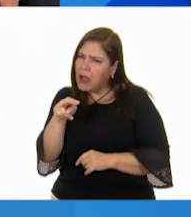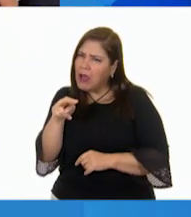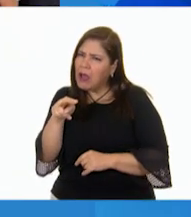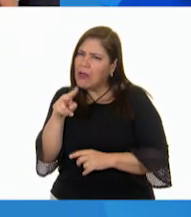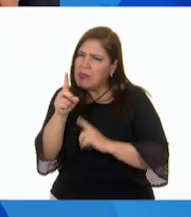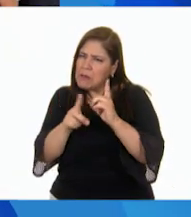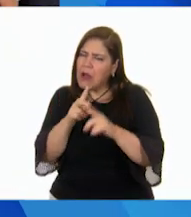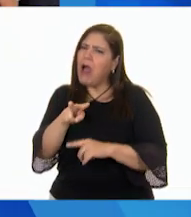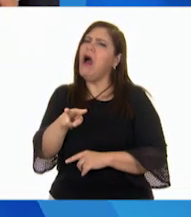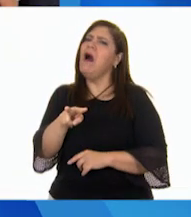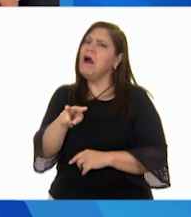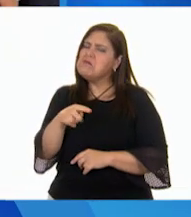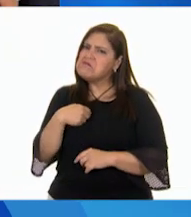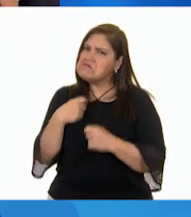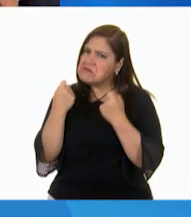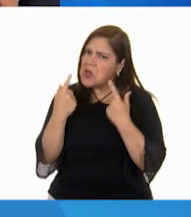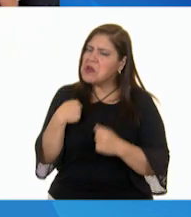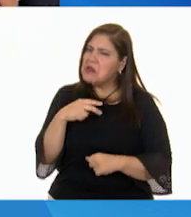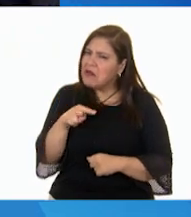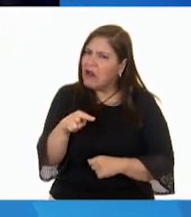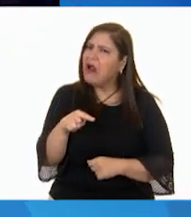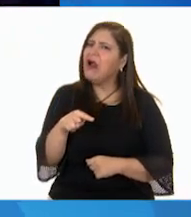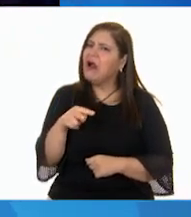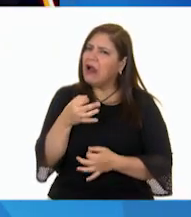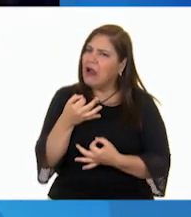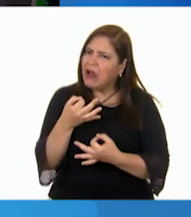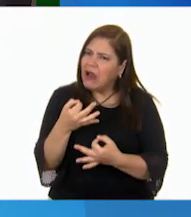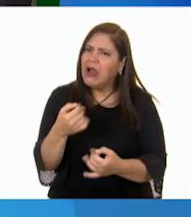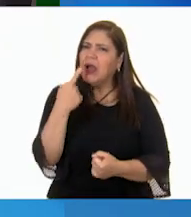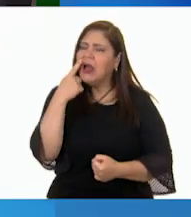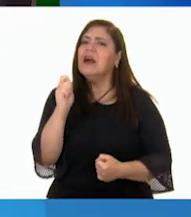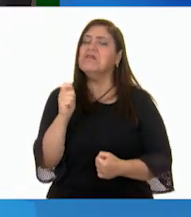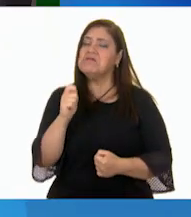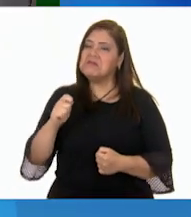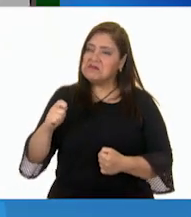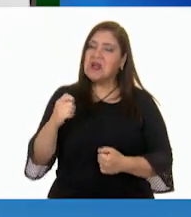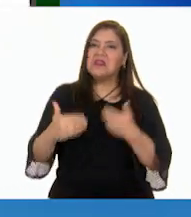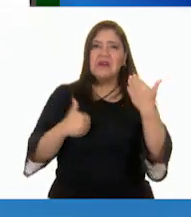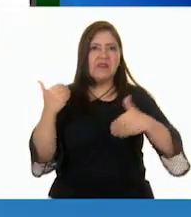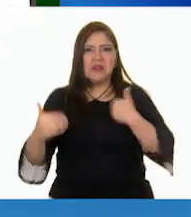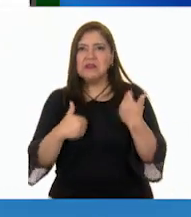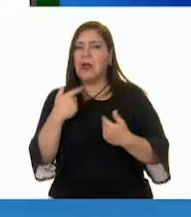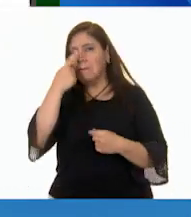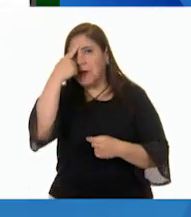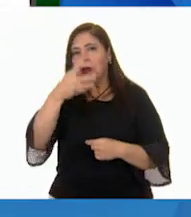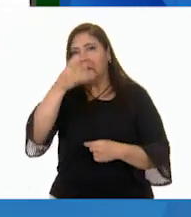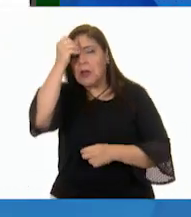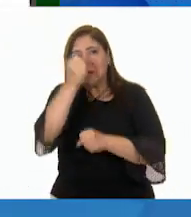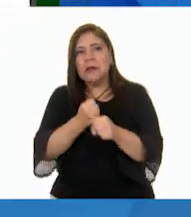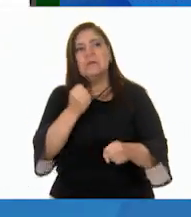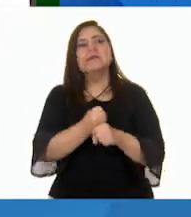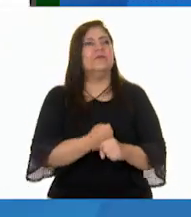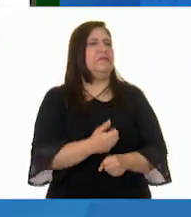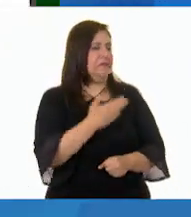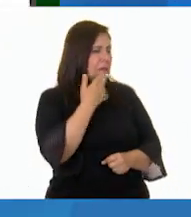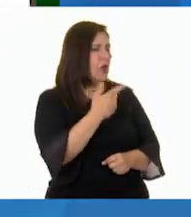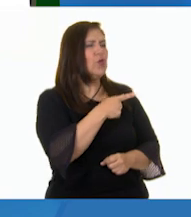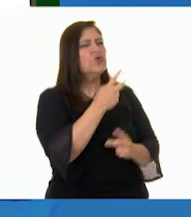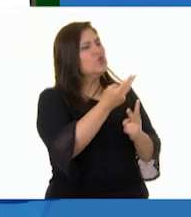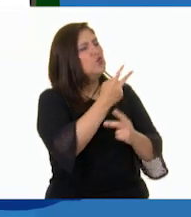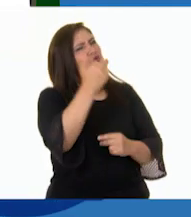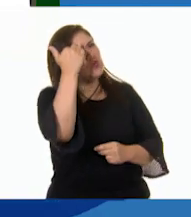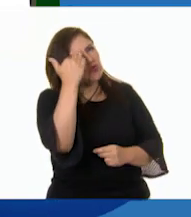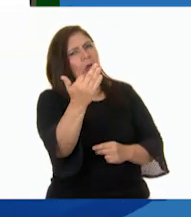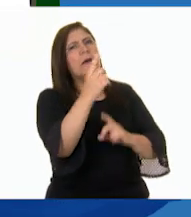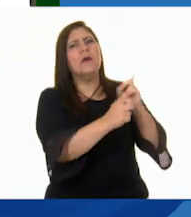y se me hizo muy divertido al momento de empezar a practicar este deporte. Ah, qué bien. Oigan, ¿y cuánto tiempo han